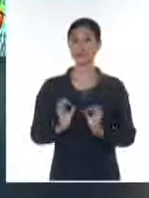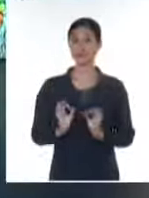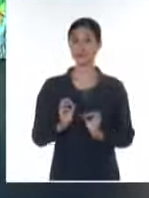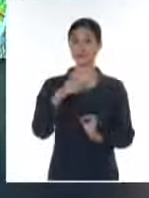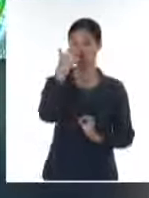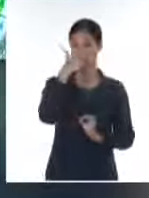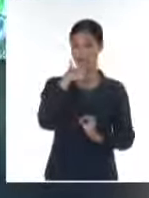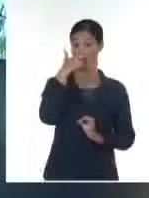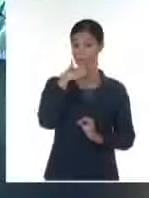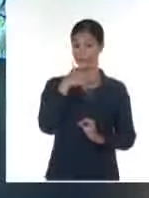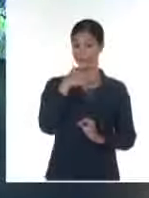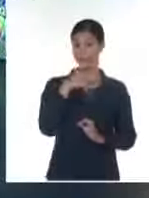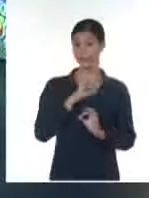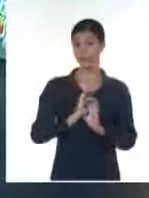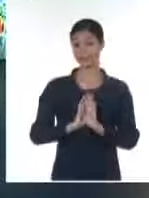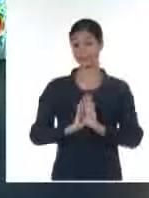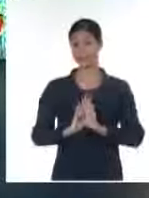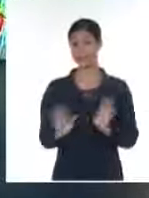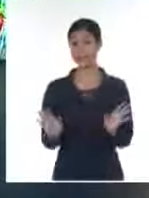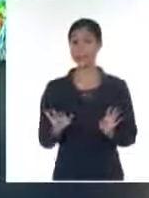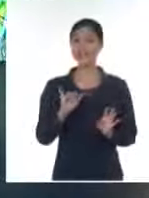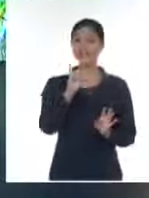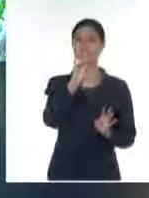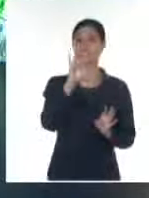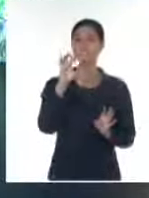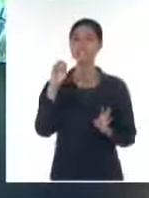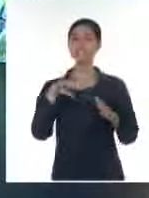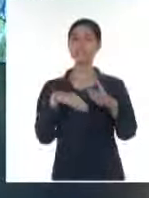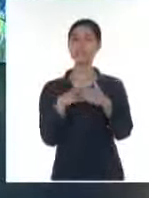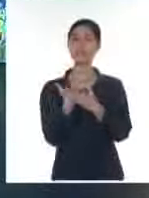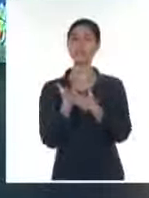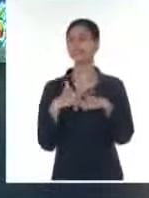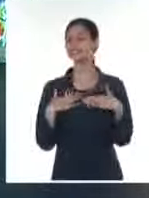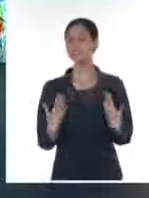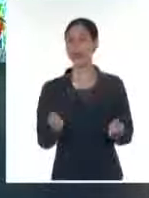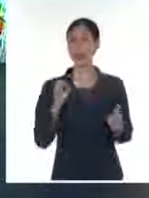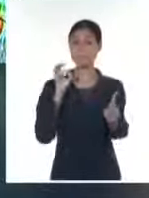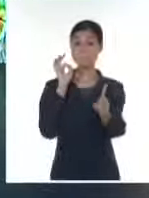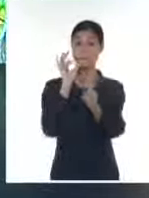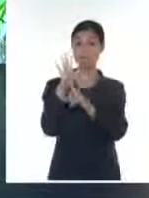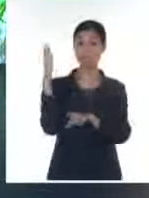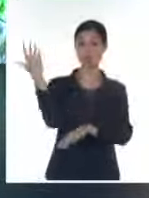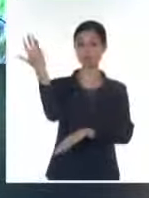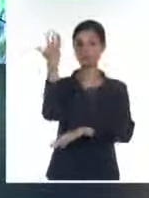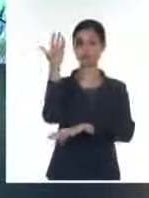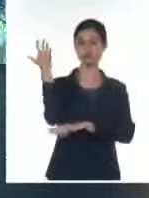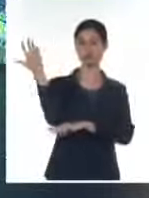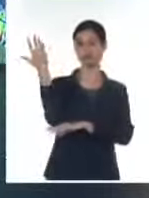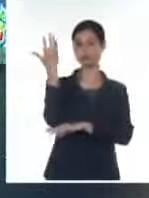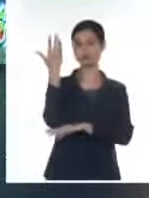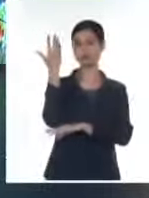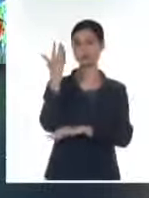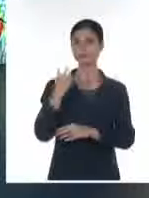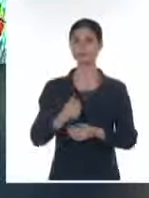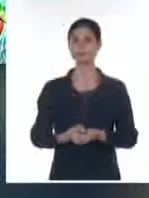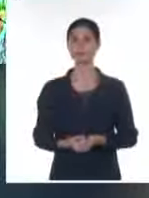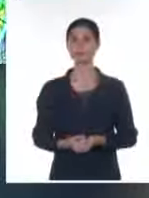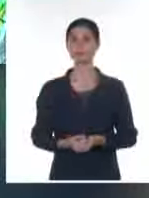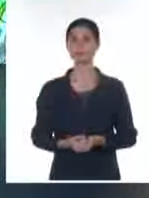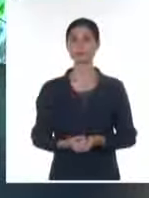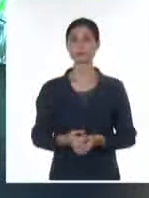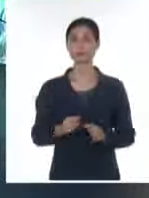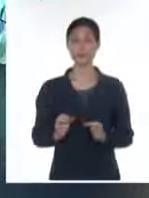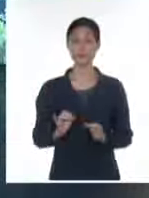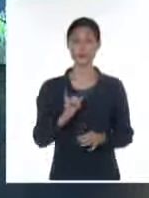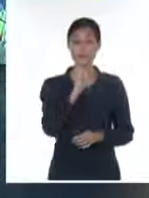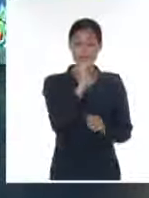60 días para que empiece la temporada ciclónica y un mes que meteorológicamente es de transición entre el invierno que ya se